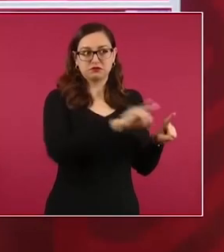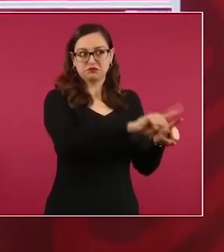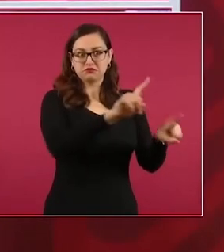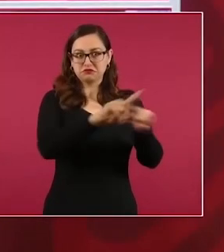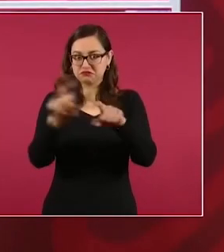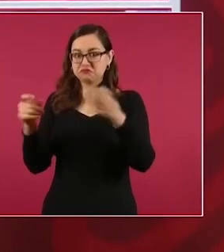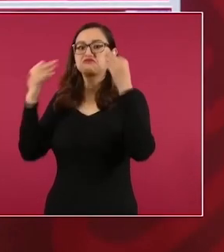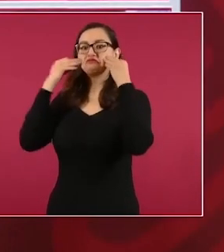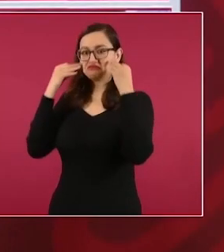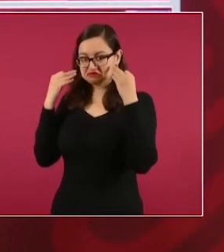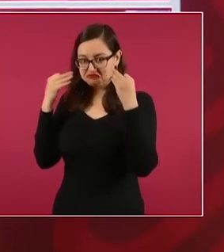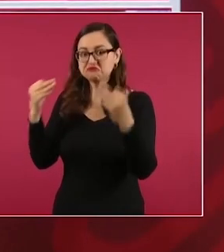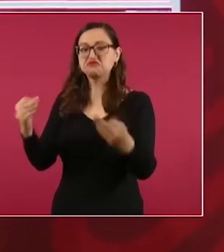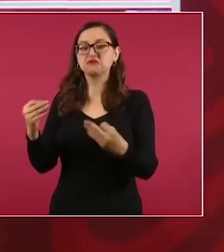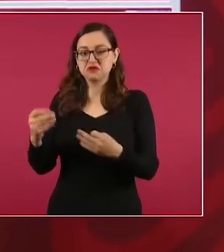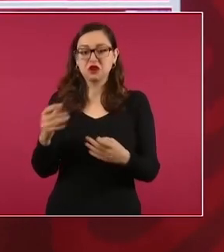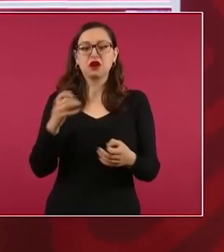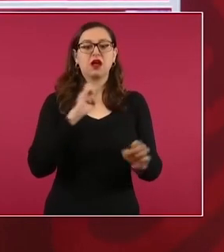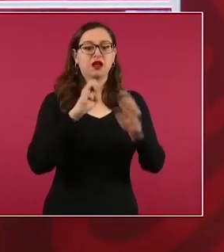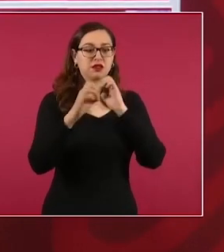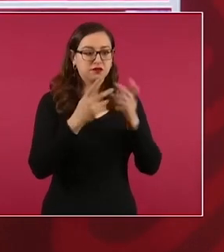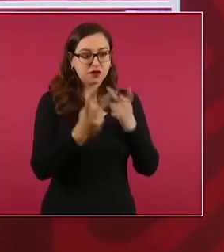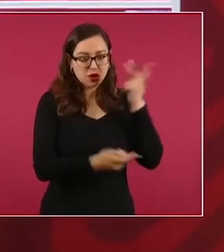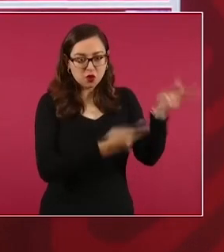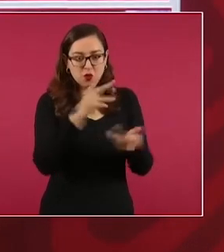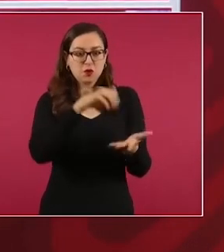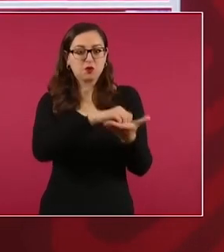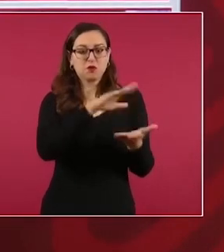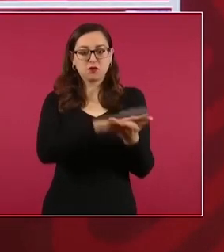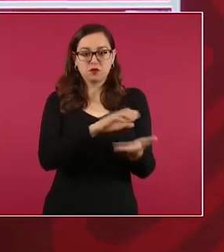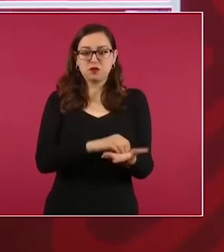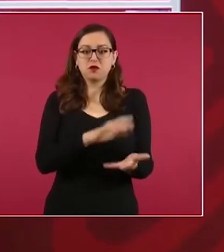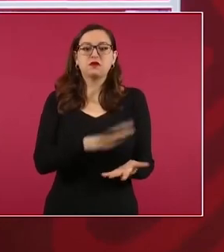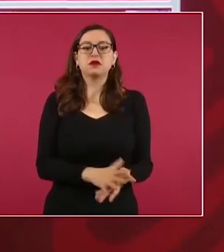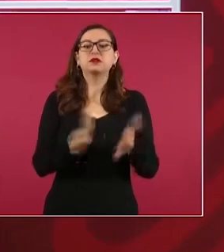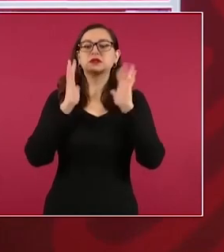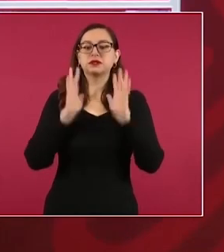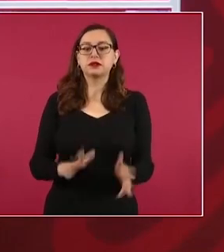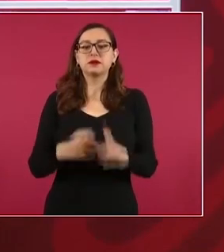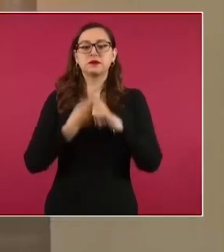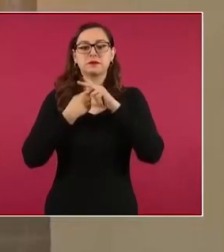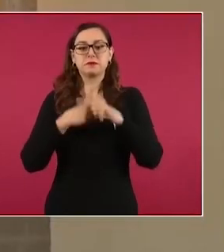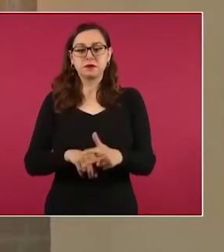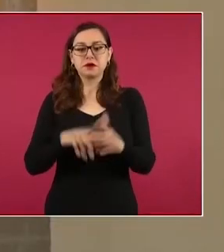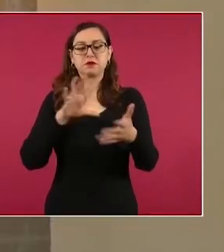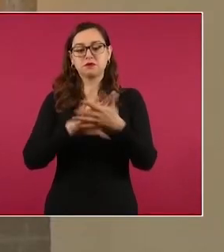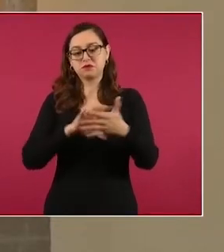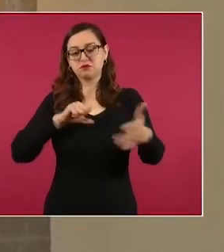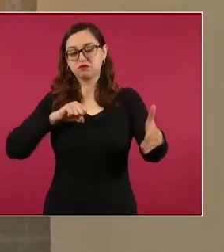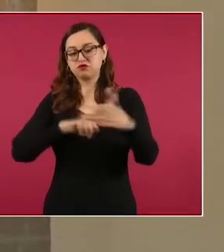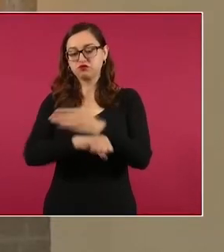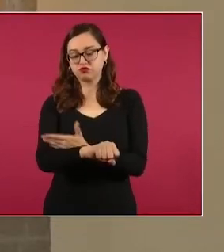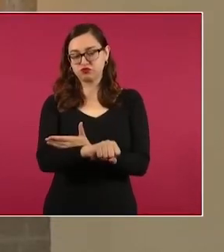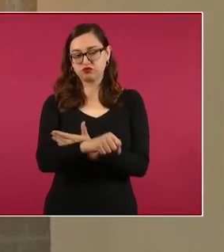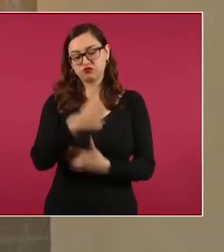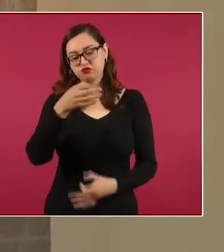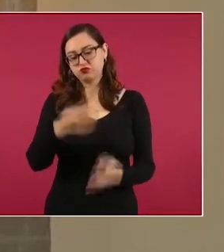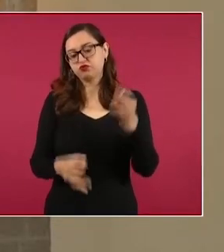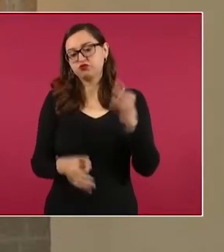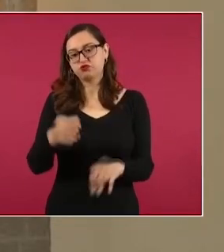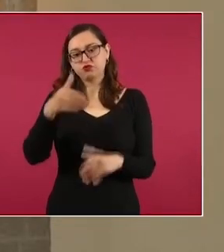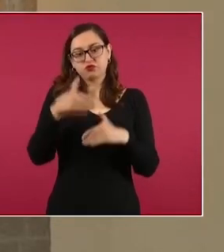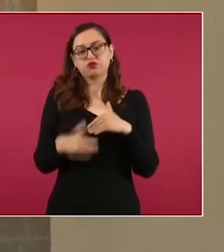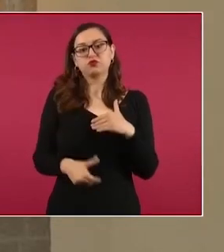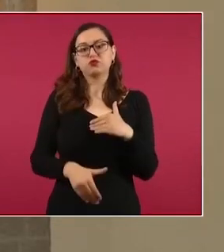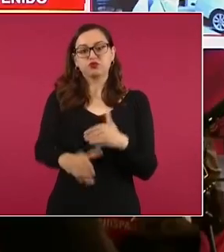dictámenes periciales se le dictó la vinculación a proceso y la medida cautelar de prisión preventiva